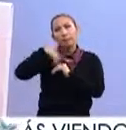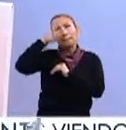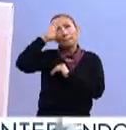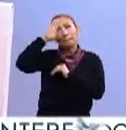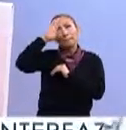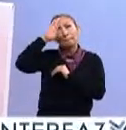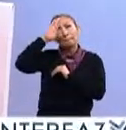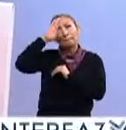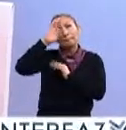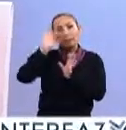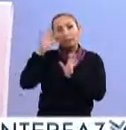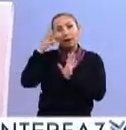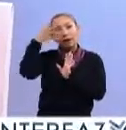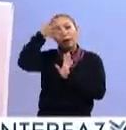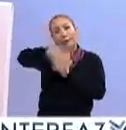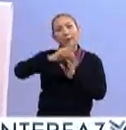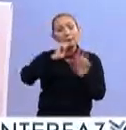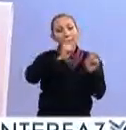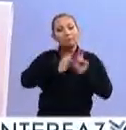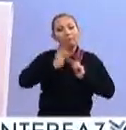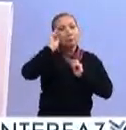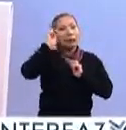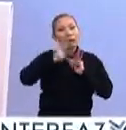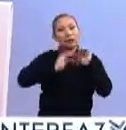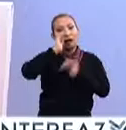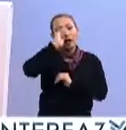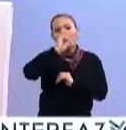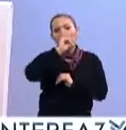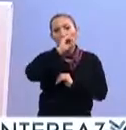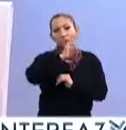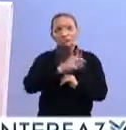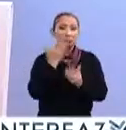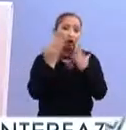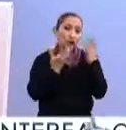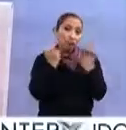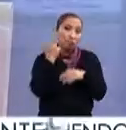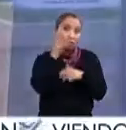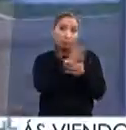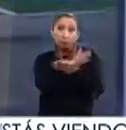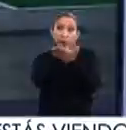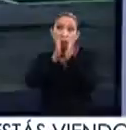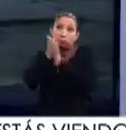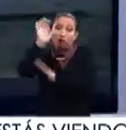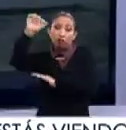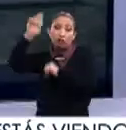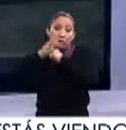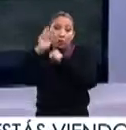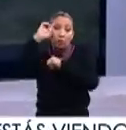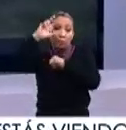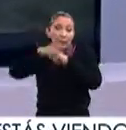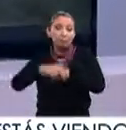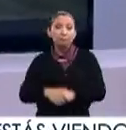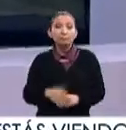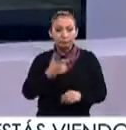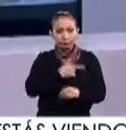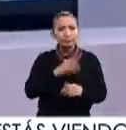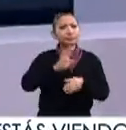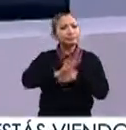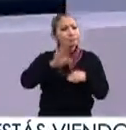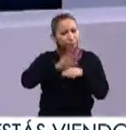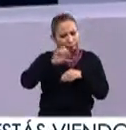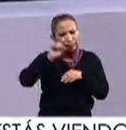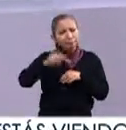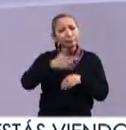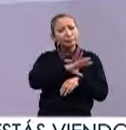pensando en postularme, para una maestría igual en el Politécnico, y ya me gustaría ir a otro país, bueno, a Europa, me gusta mucho Brasil,